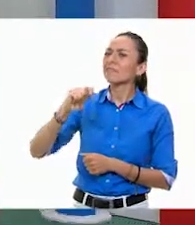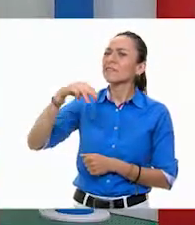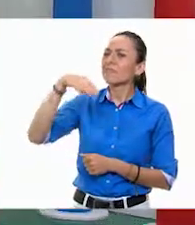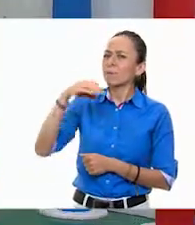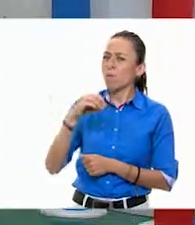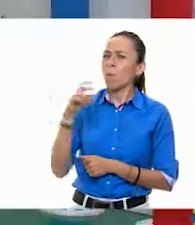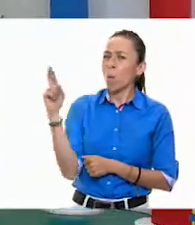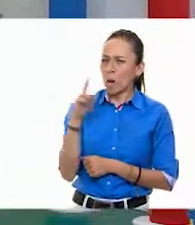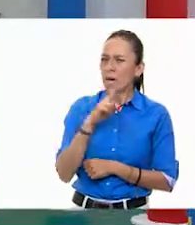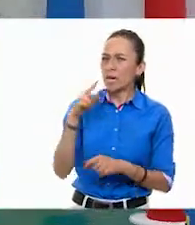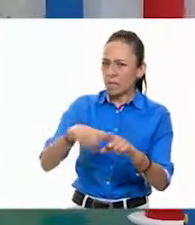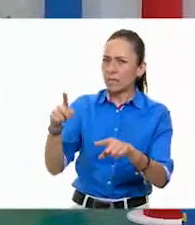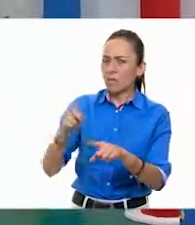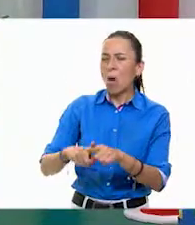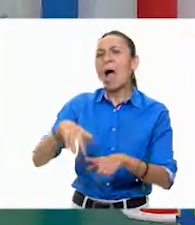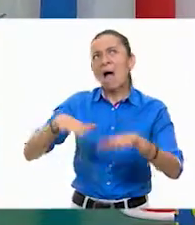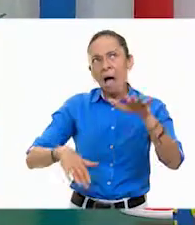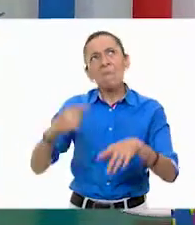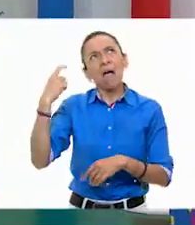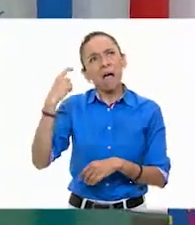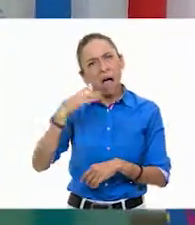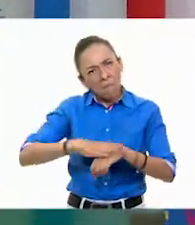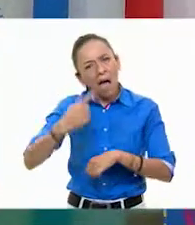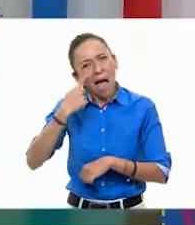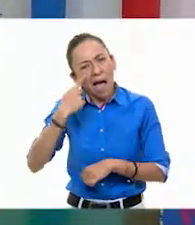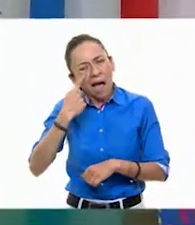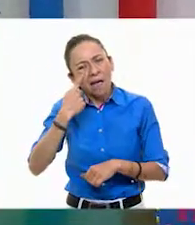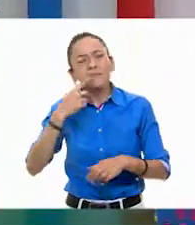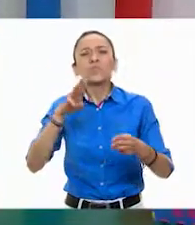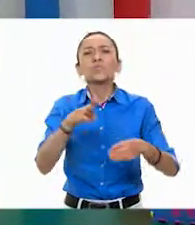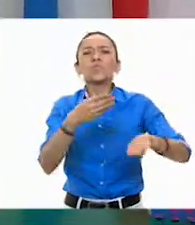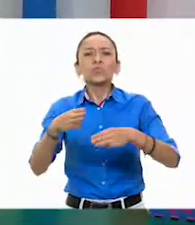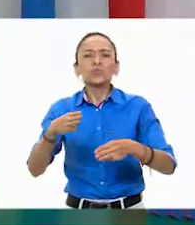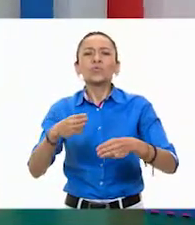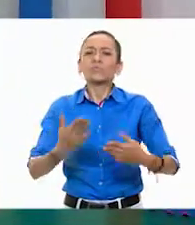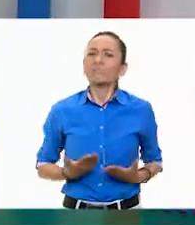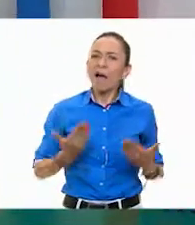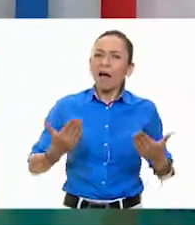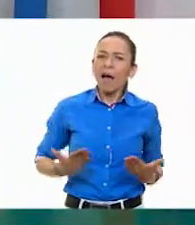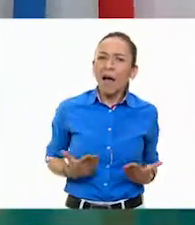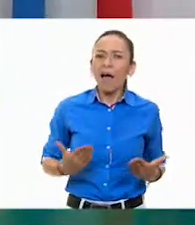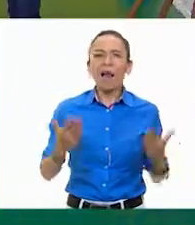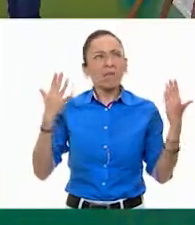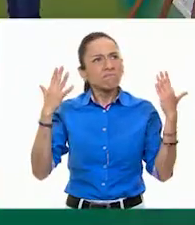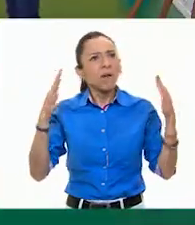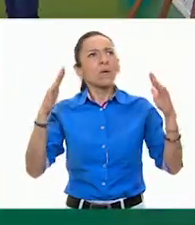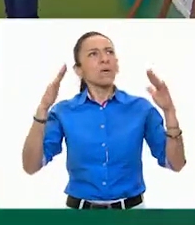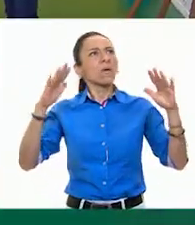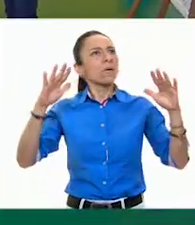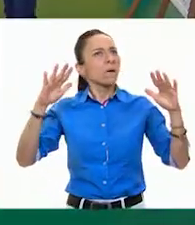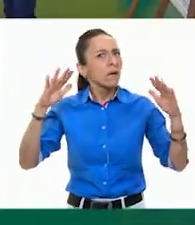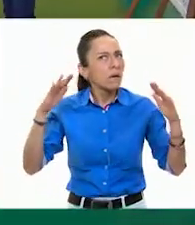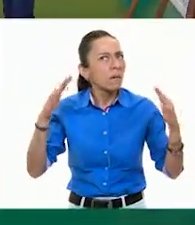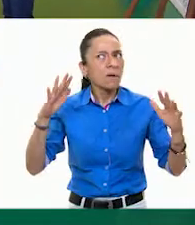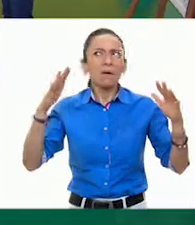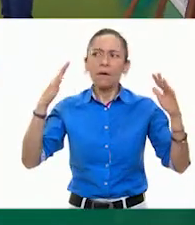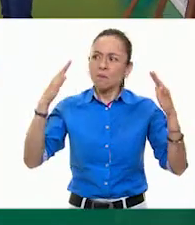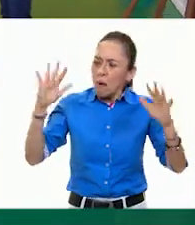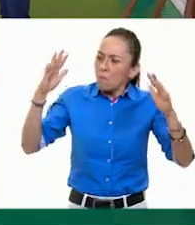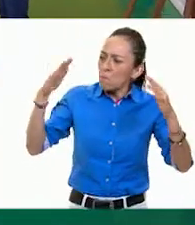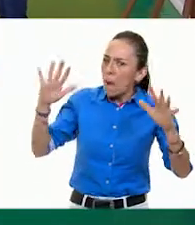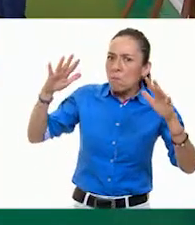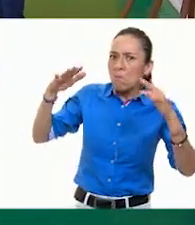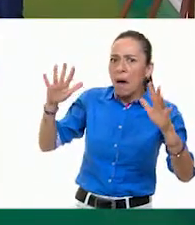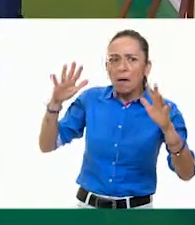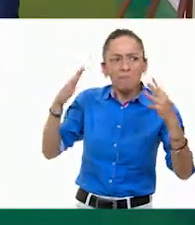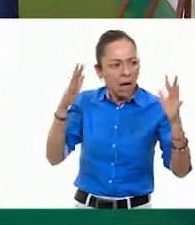El ritmo, cuando uno aplaude, cuando baila, la danza. Igualmente, en las artes visuales hay ritmo.